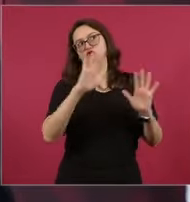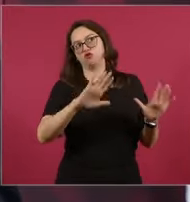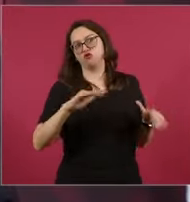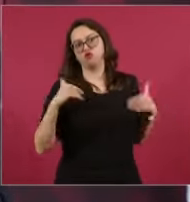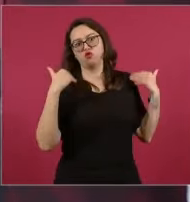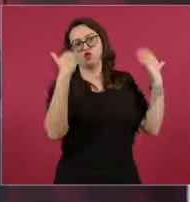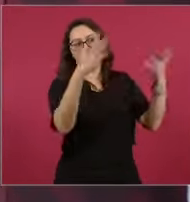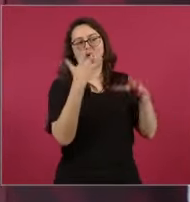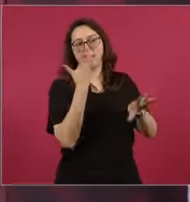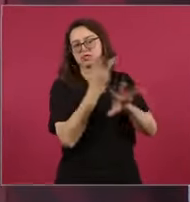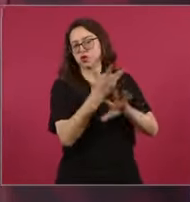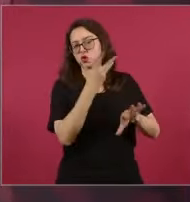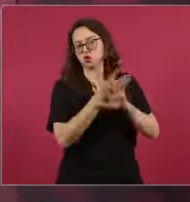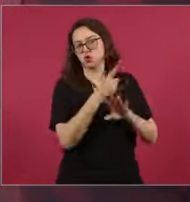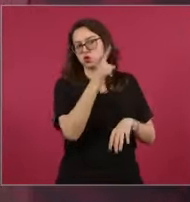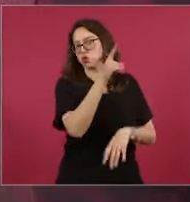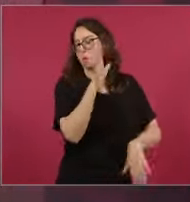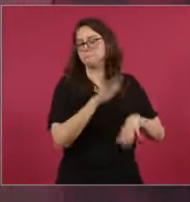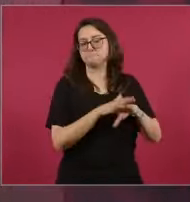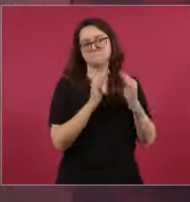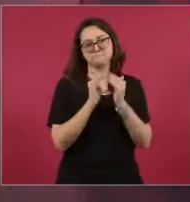porque fomentaban mucho